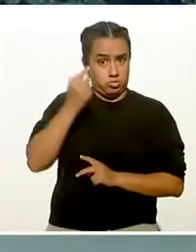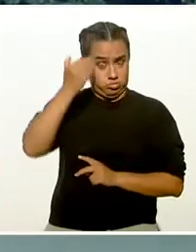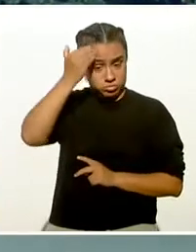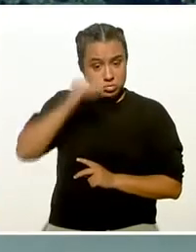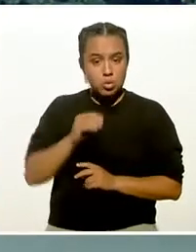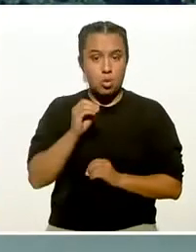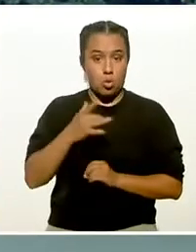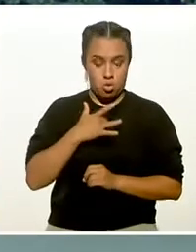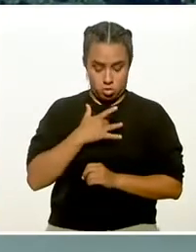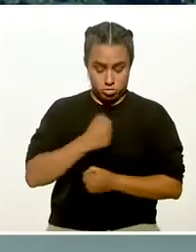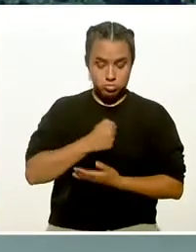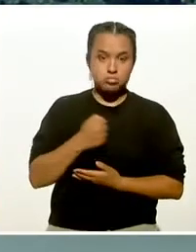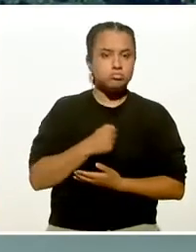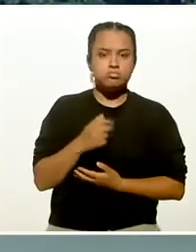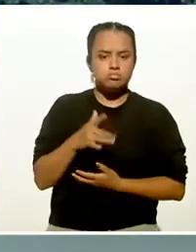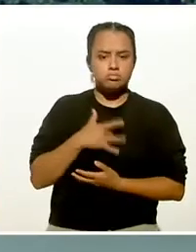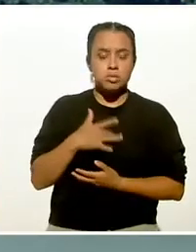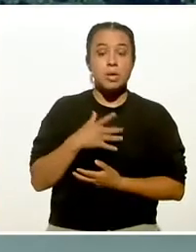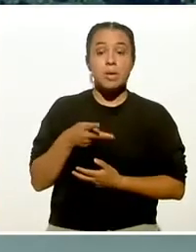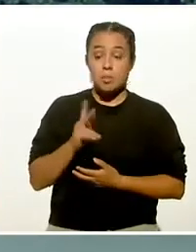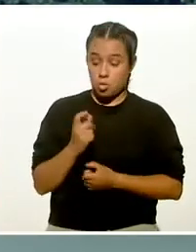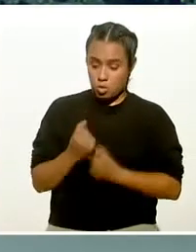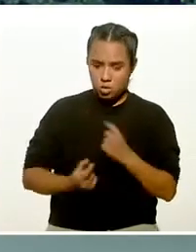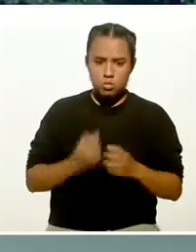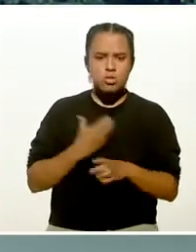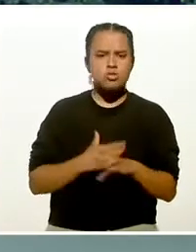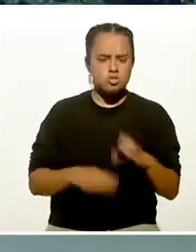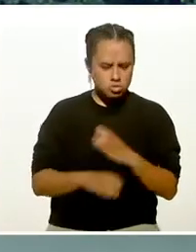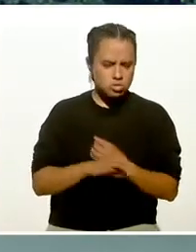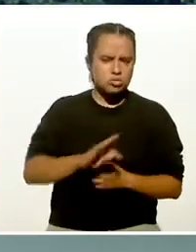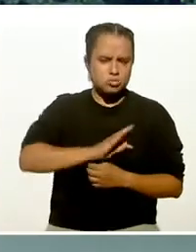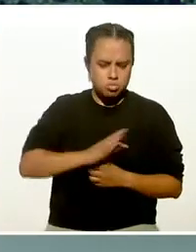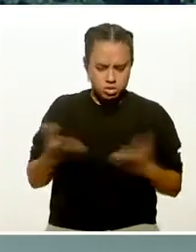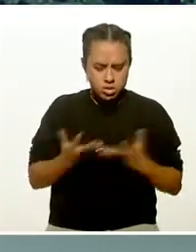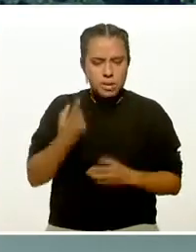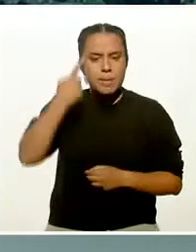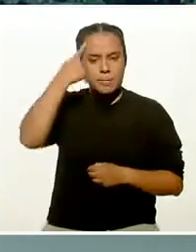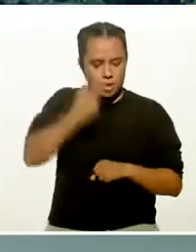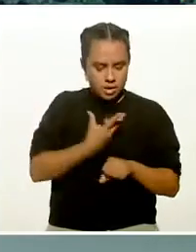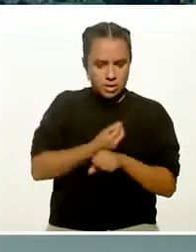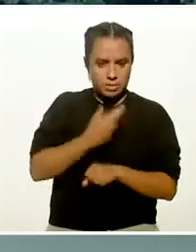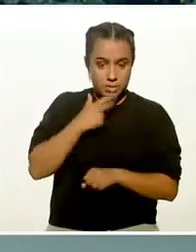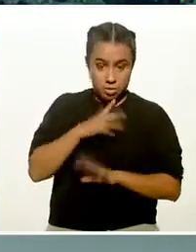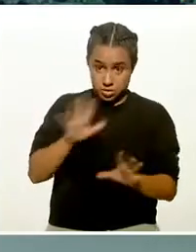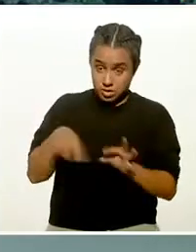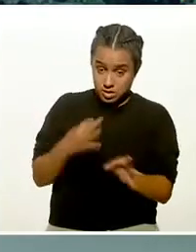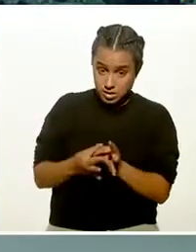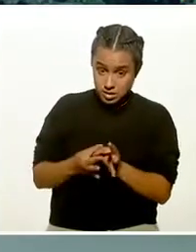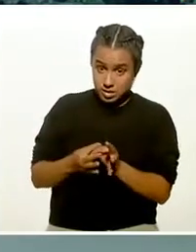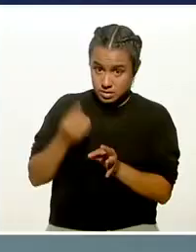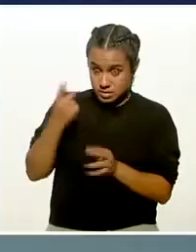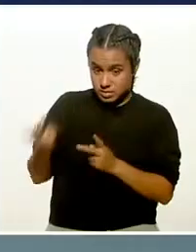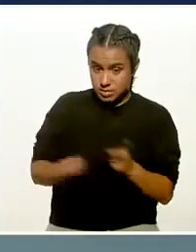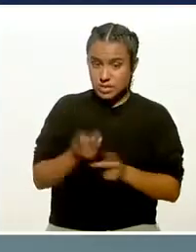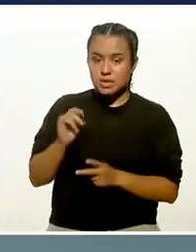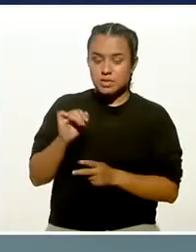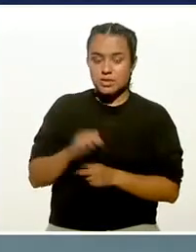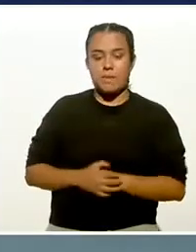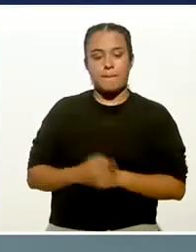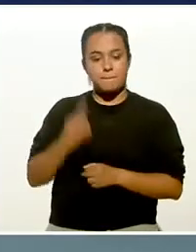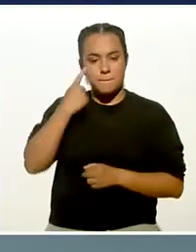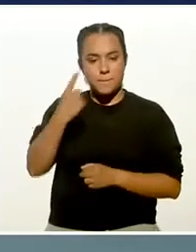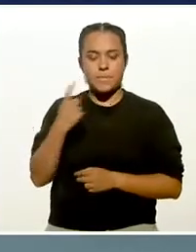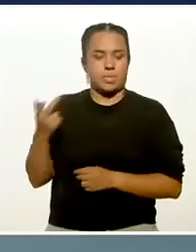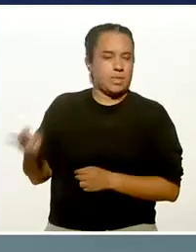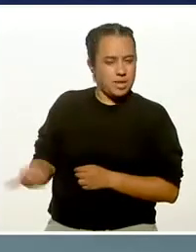corazón está latiendo, pero hay cosas que podemos hacer para mejorarlo. Estamos listos con las preguntas, ¿verdad, Citlal? ¿Qué dices? Mira, nos